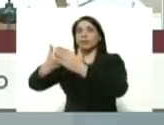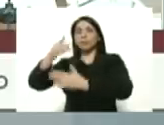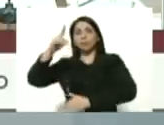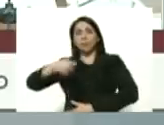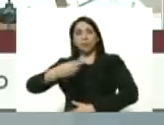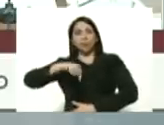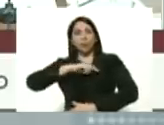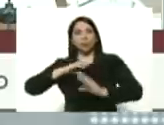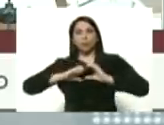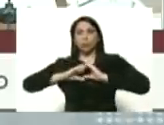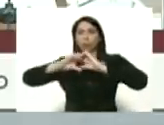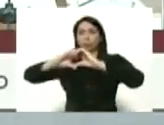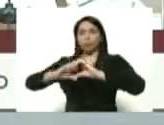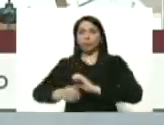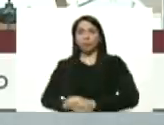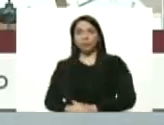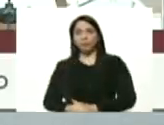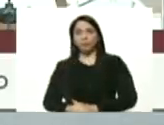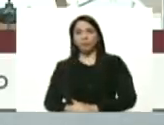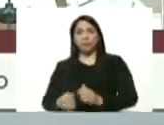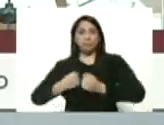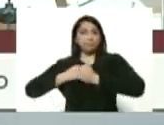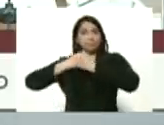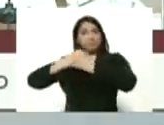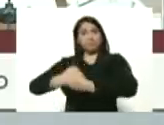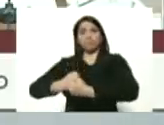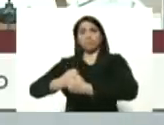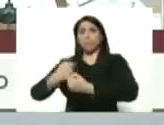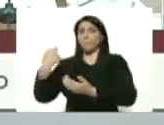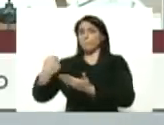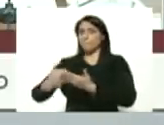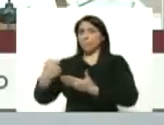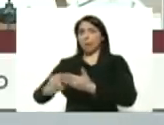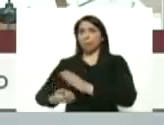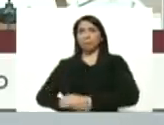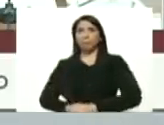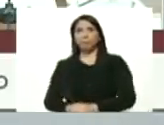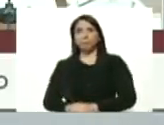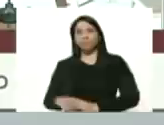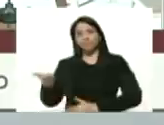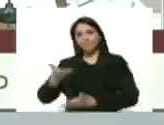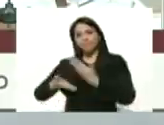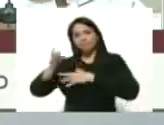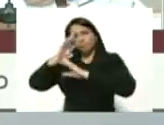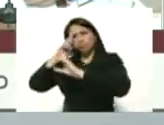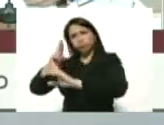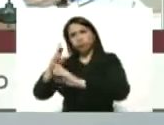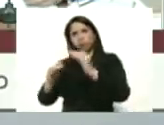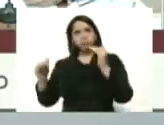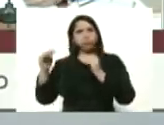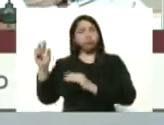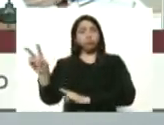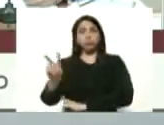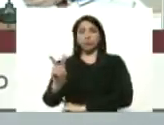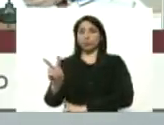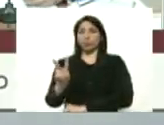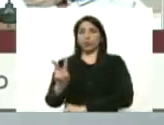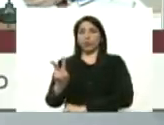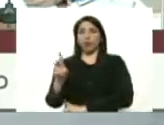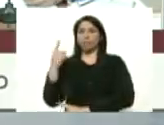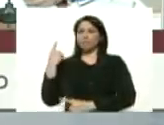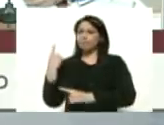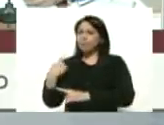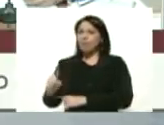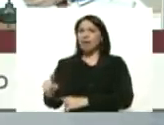de nuestro corazón amor con amor se paga solidaridad mayor Venezuela tiene